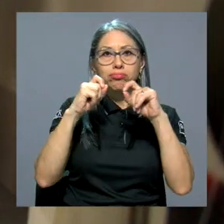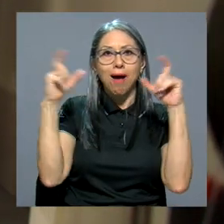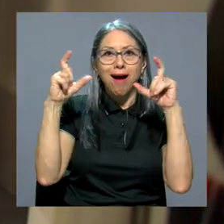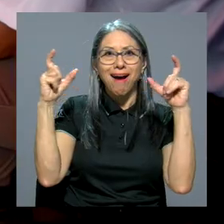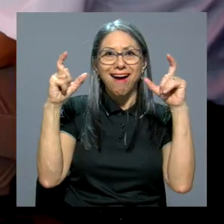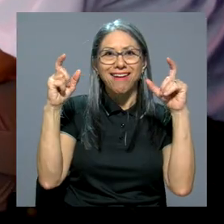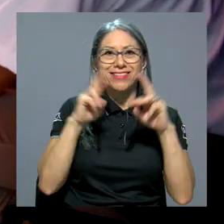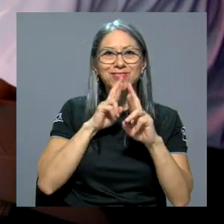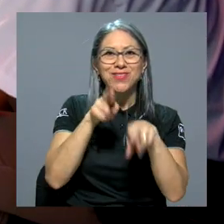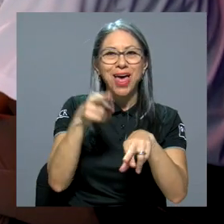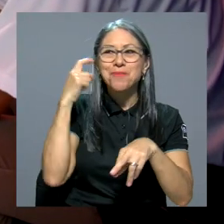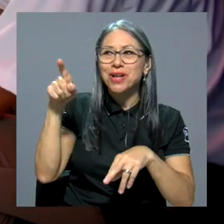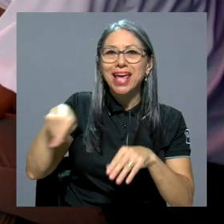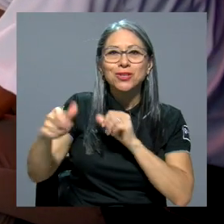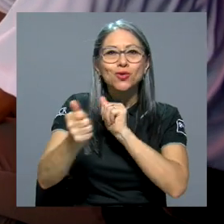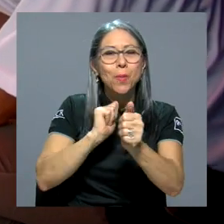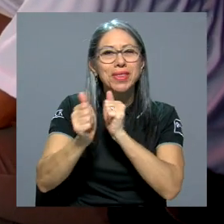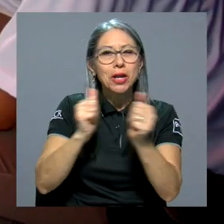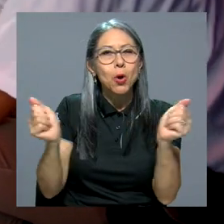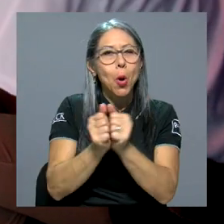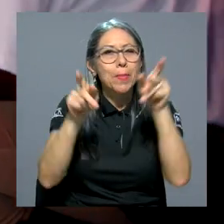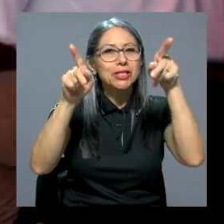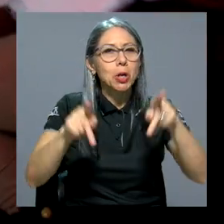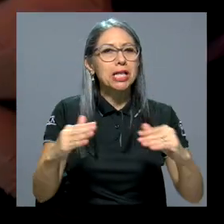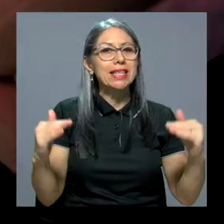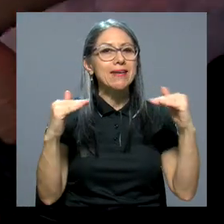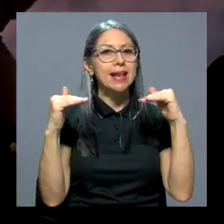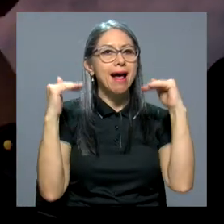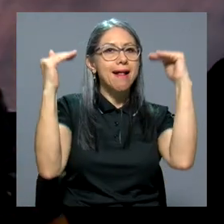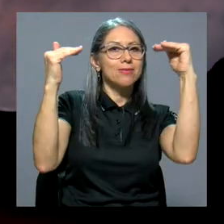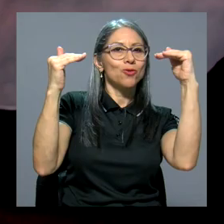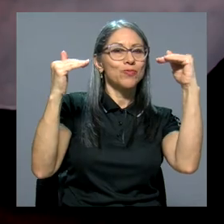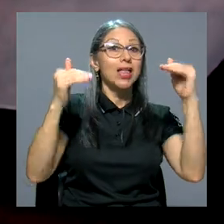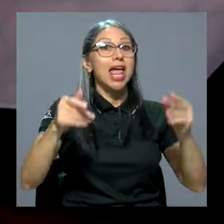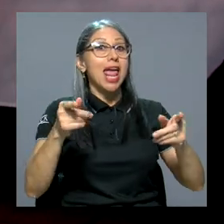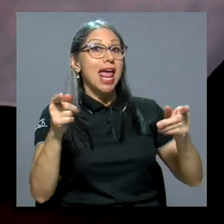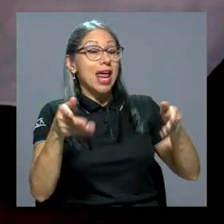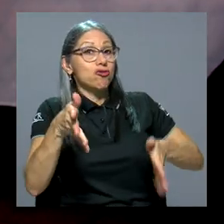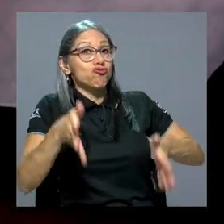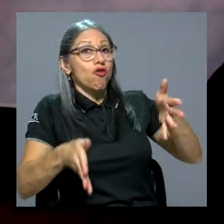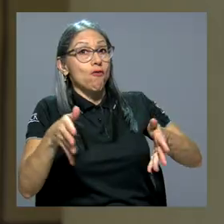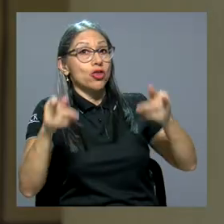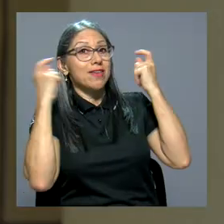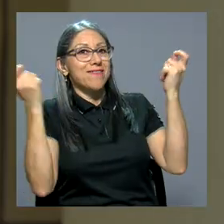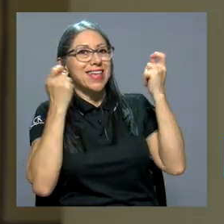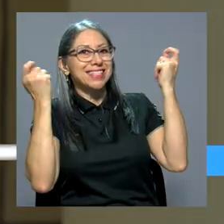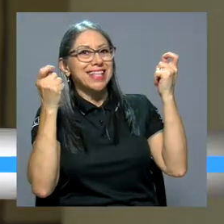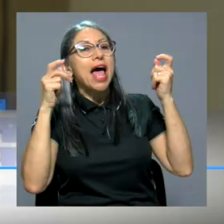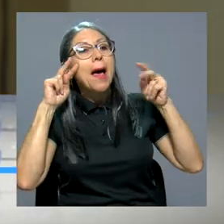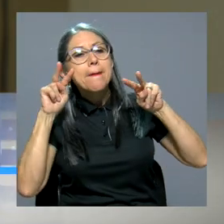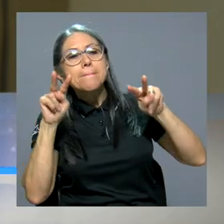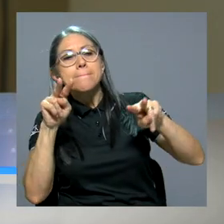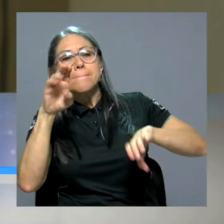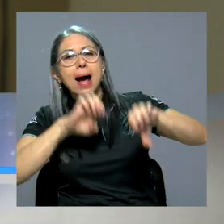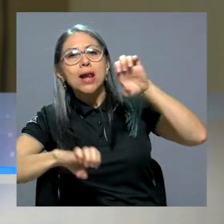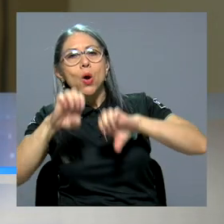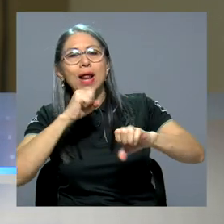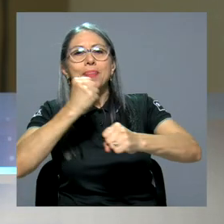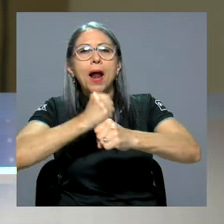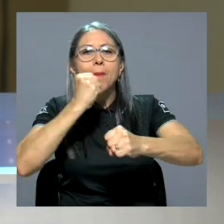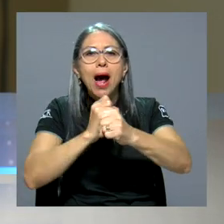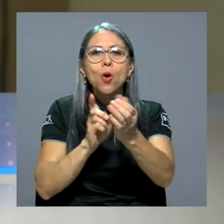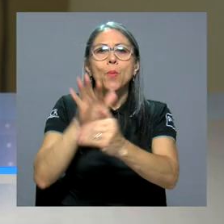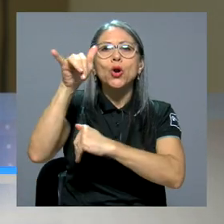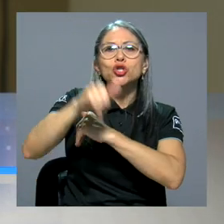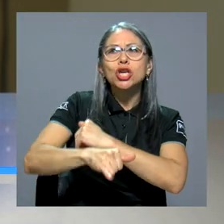pues compitieron con personas de muy alto nivel. En RobotyFest a usted lo valoran por su trabajo y por su proyecto, por sus ideales,